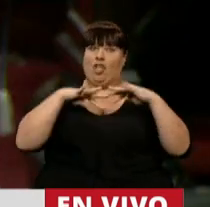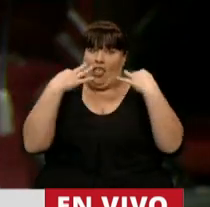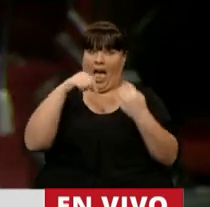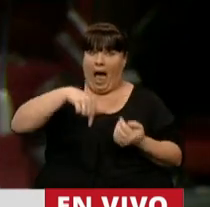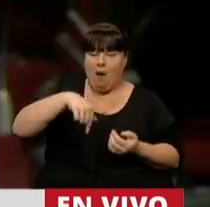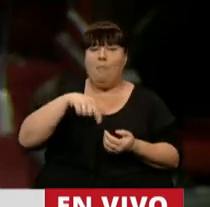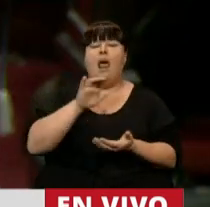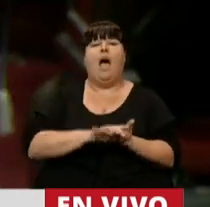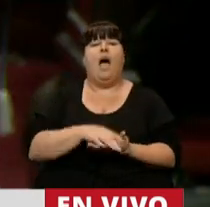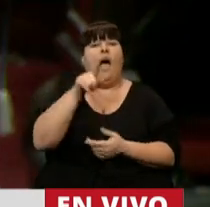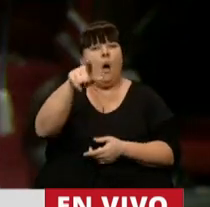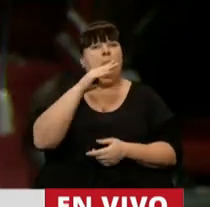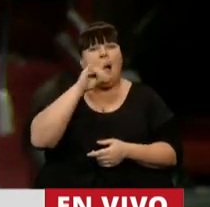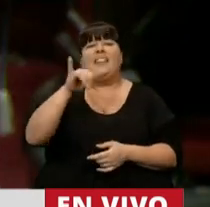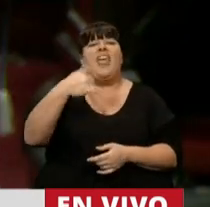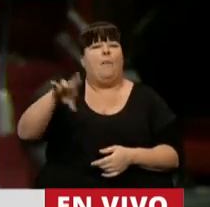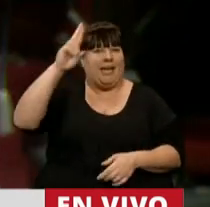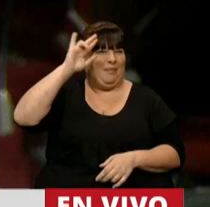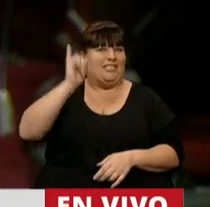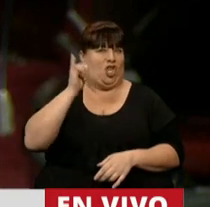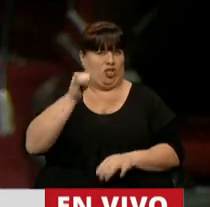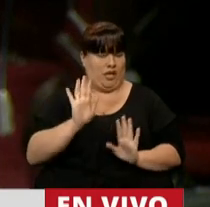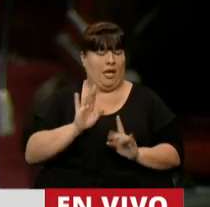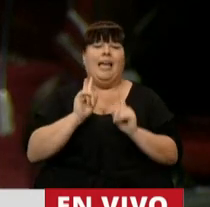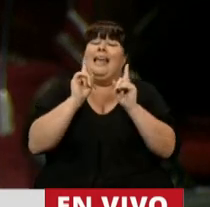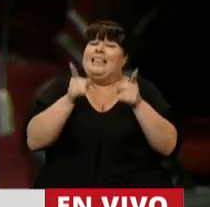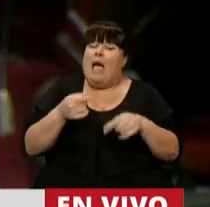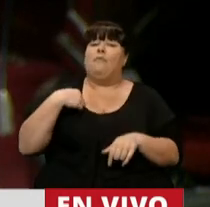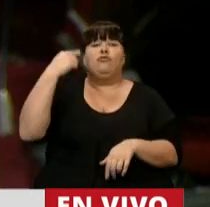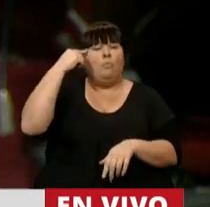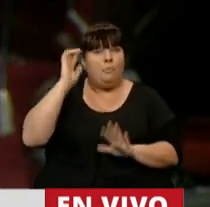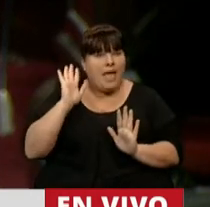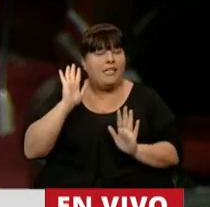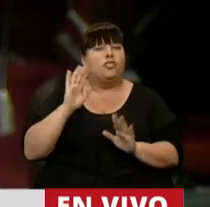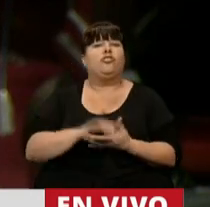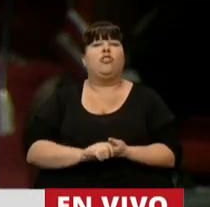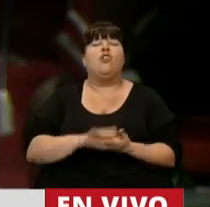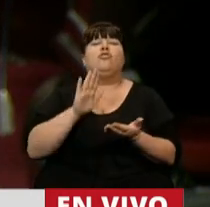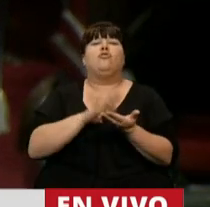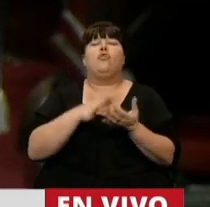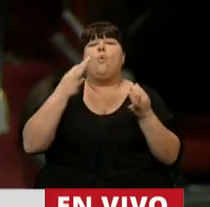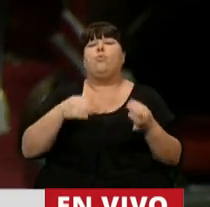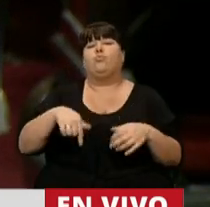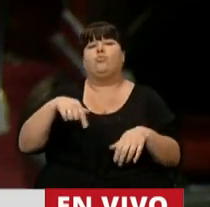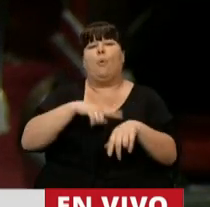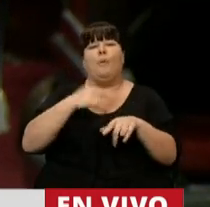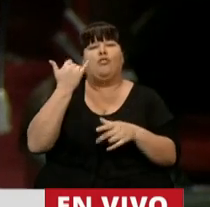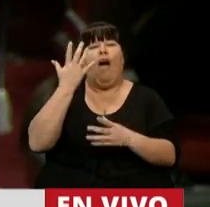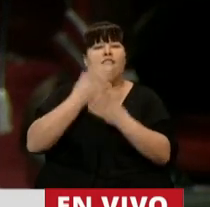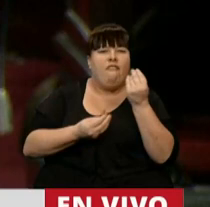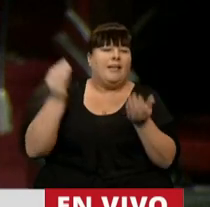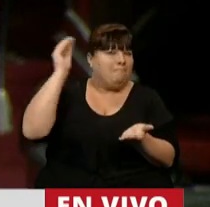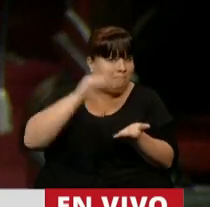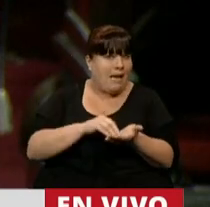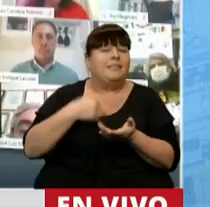Cámara, cuya función usted está obligado a respetar. Pero además creo que lo hacemos en el marco de una irregularidad